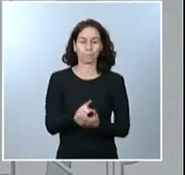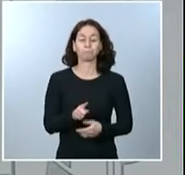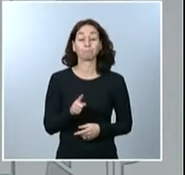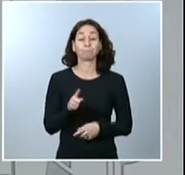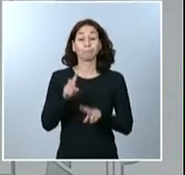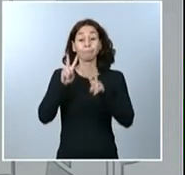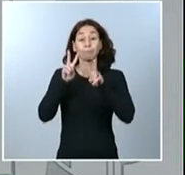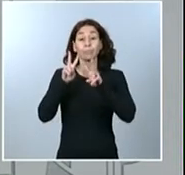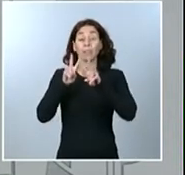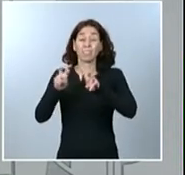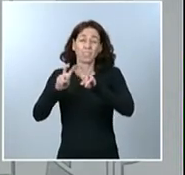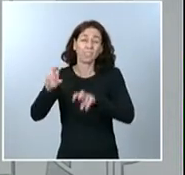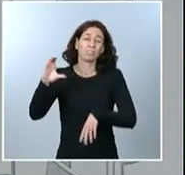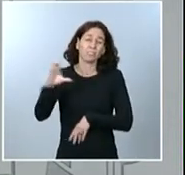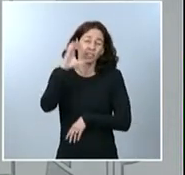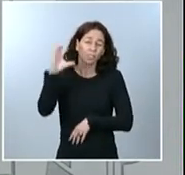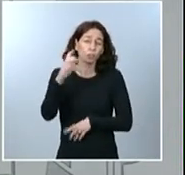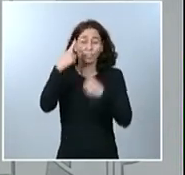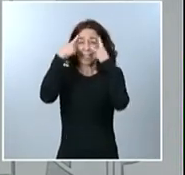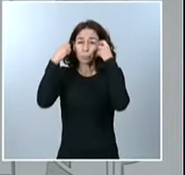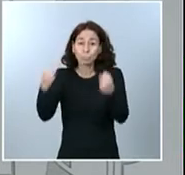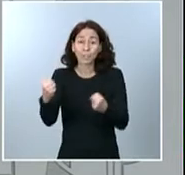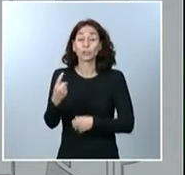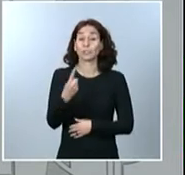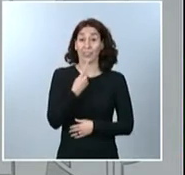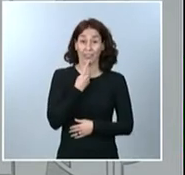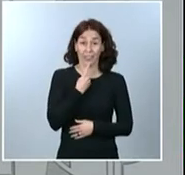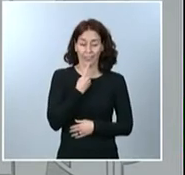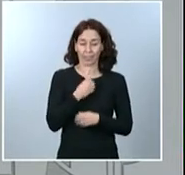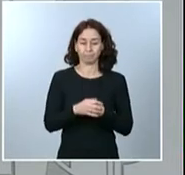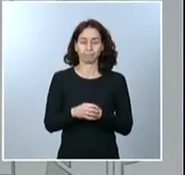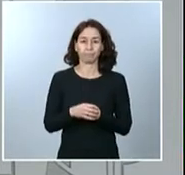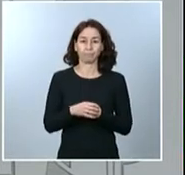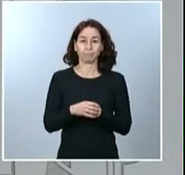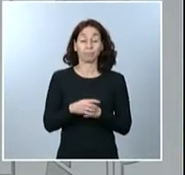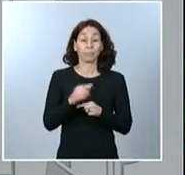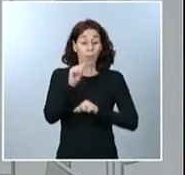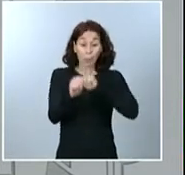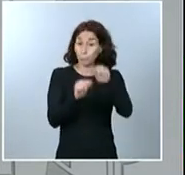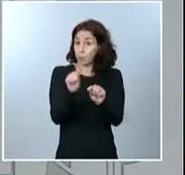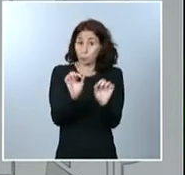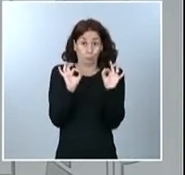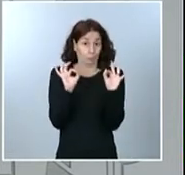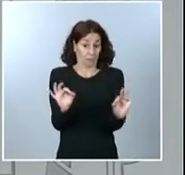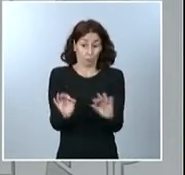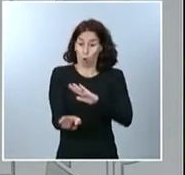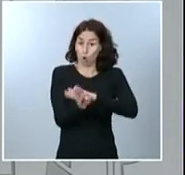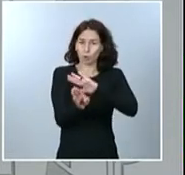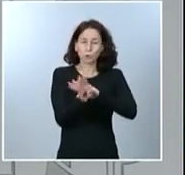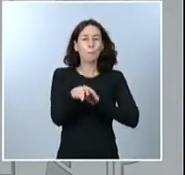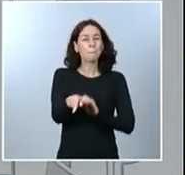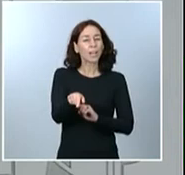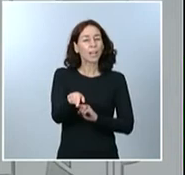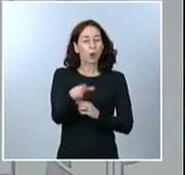apuntan a que, pese a ser el mismo virus, esta segunda ola tiene otras características.